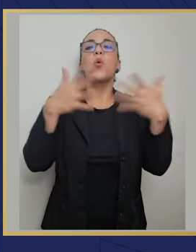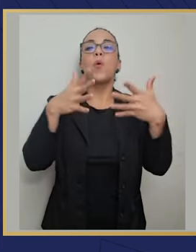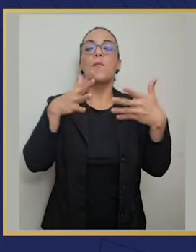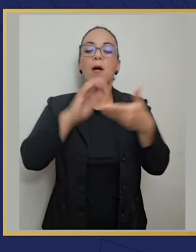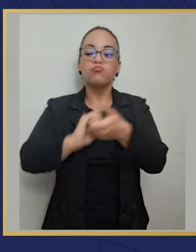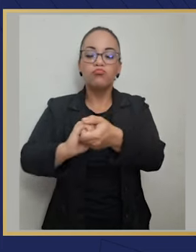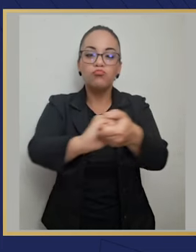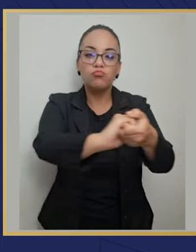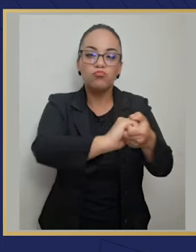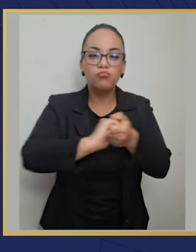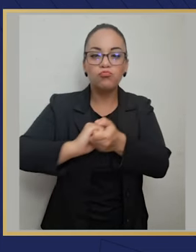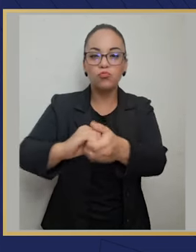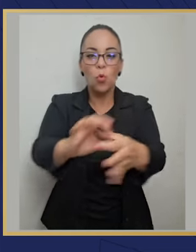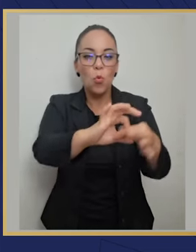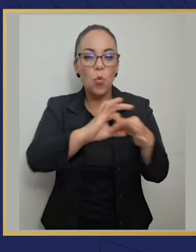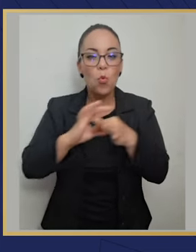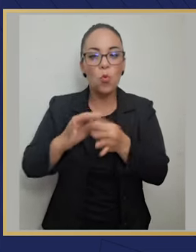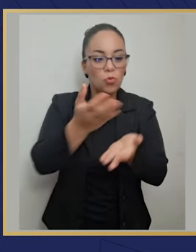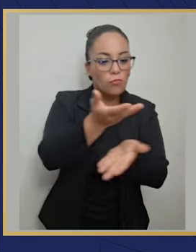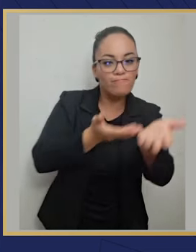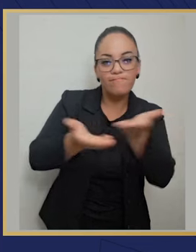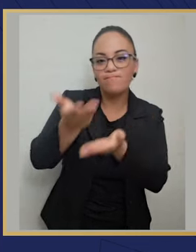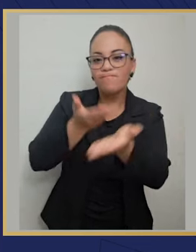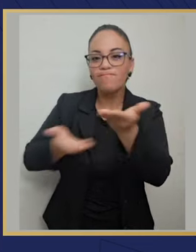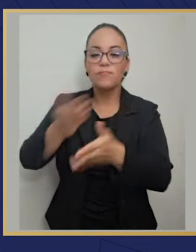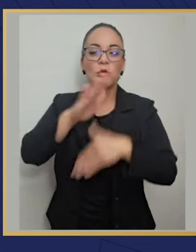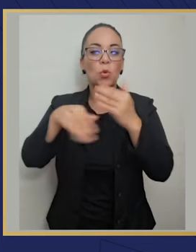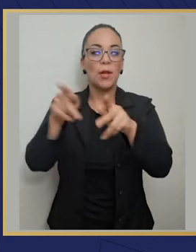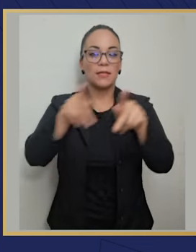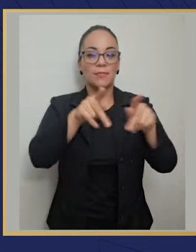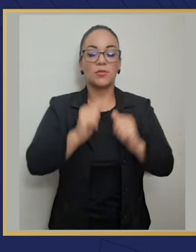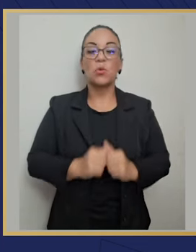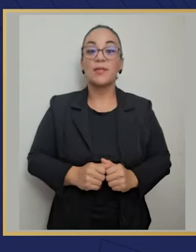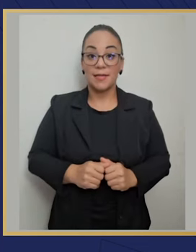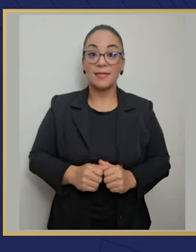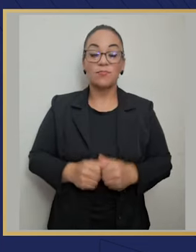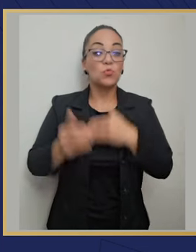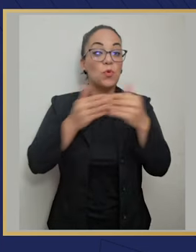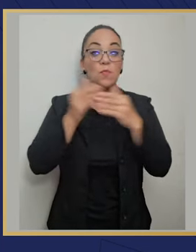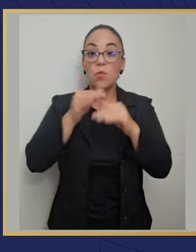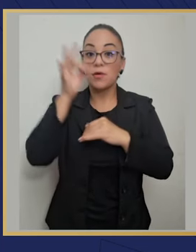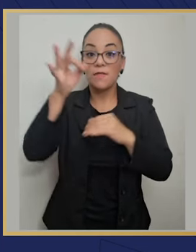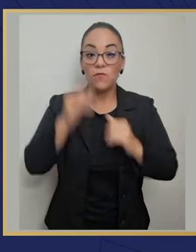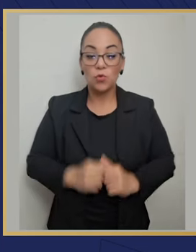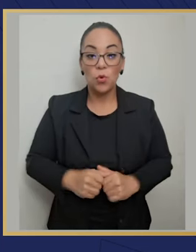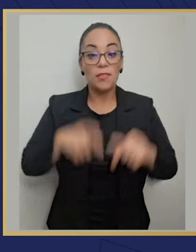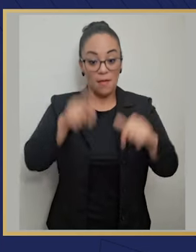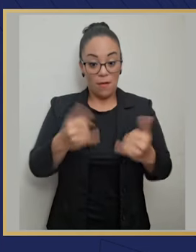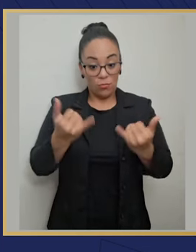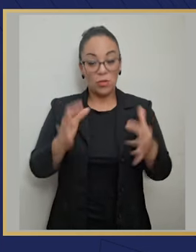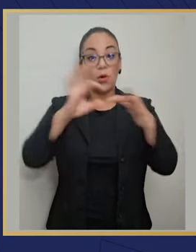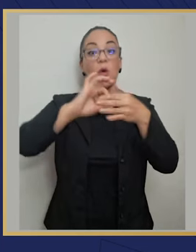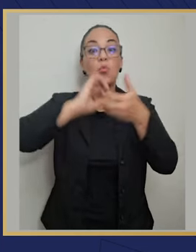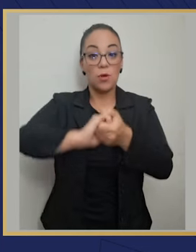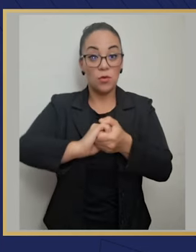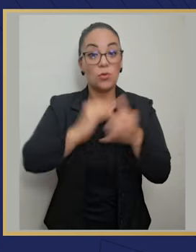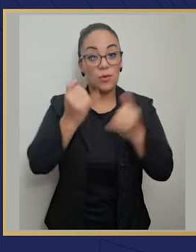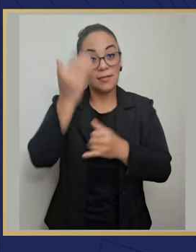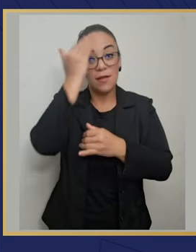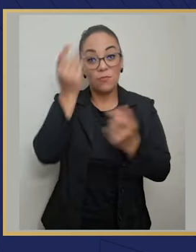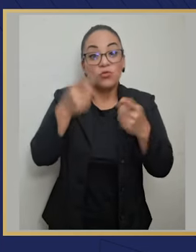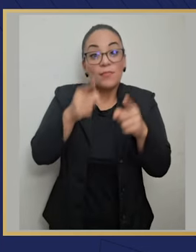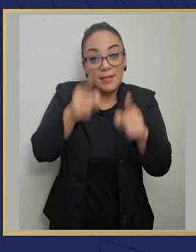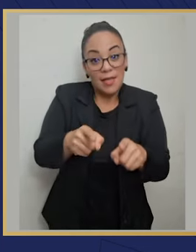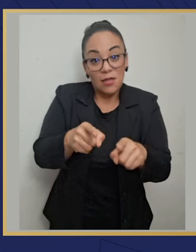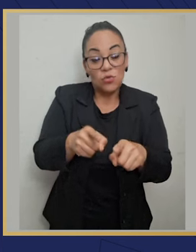solo se lleva a cabo a través de la comunión de esa común unión que podemos tener entre todos nosotros de frente a lo que viene, porque